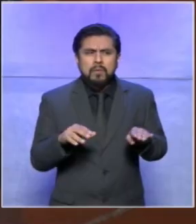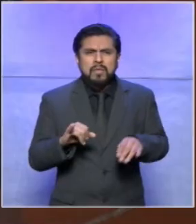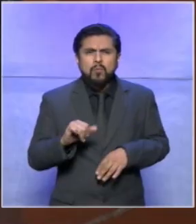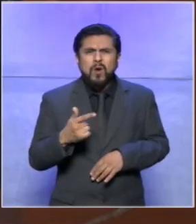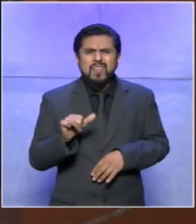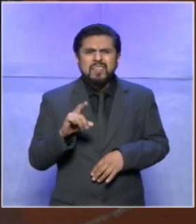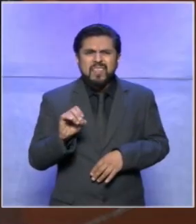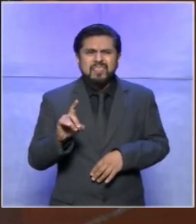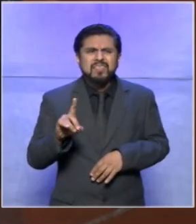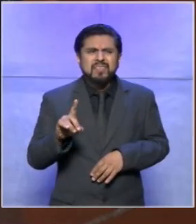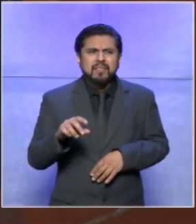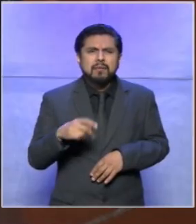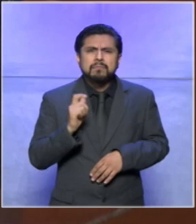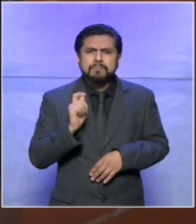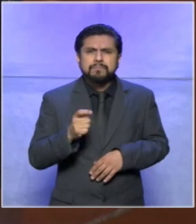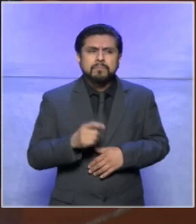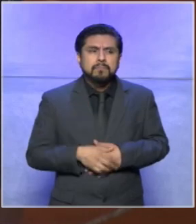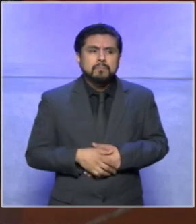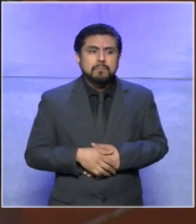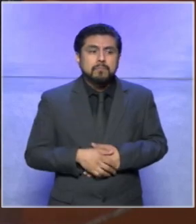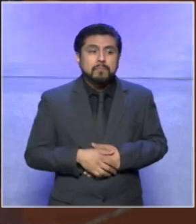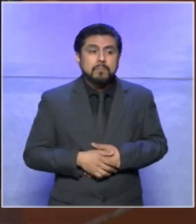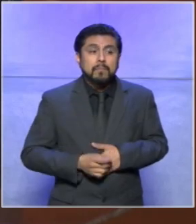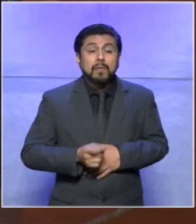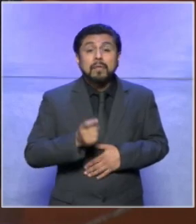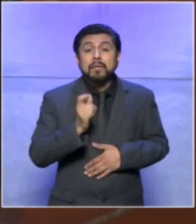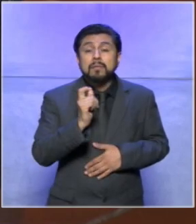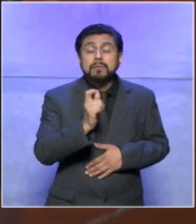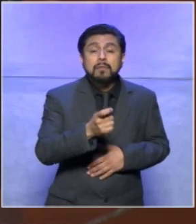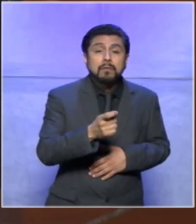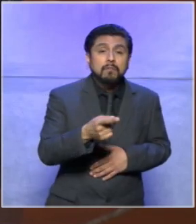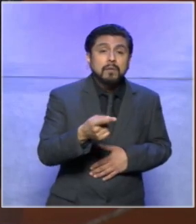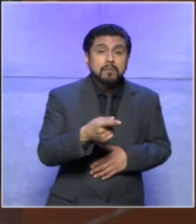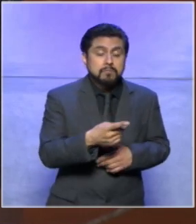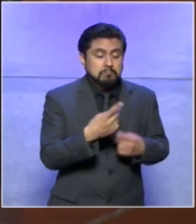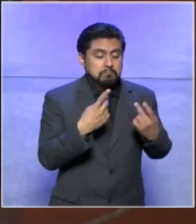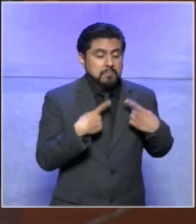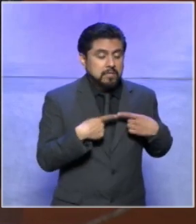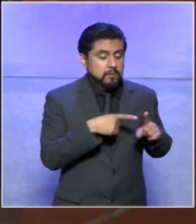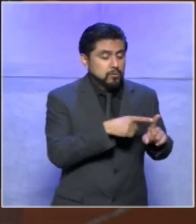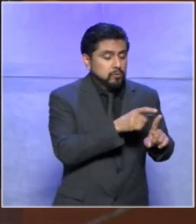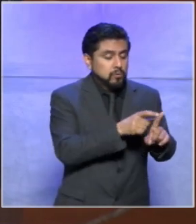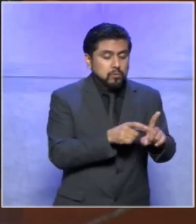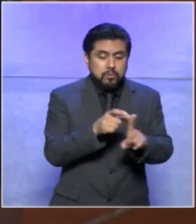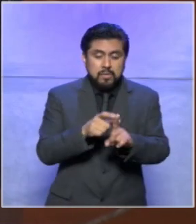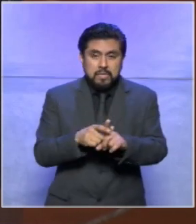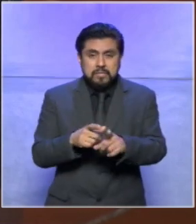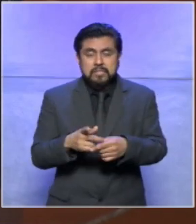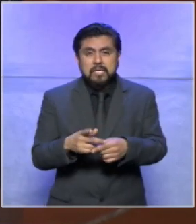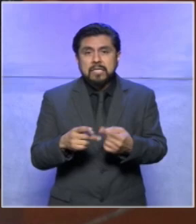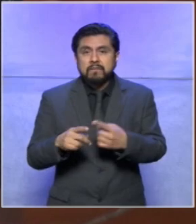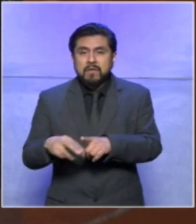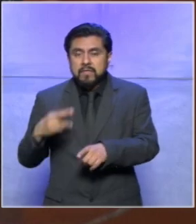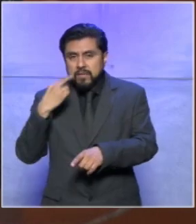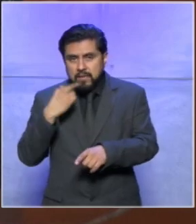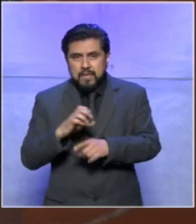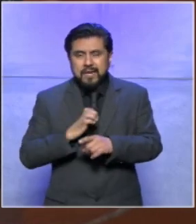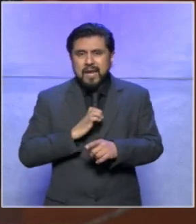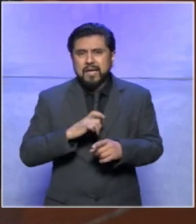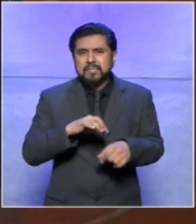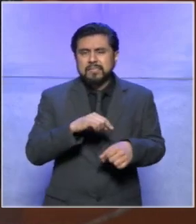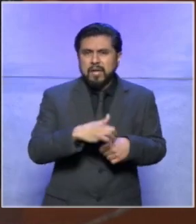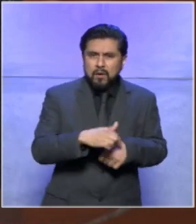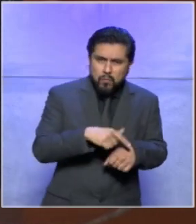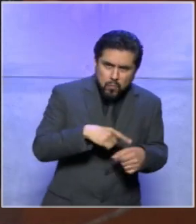pues la igualdad es el trato equivalente entre las personas sin importar su género color raza amistades